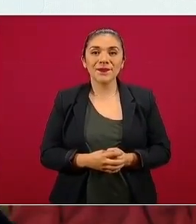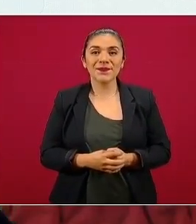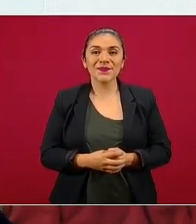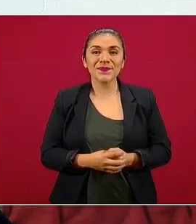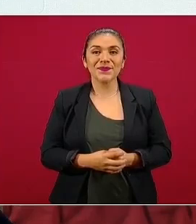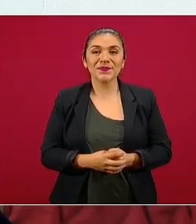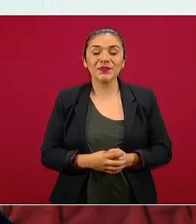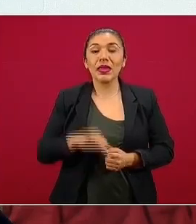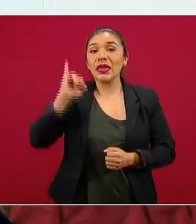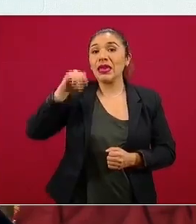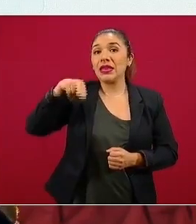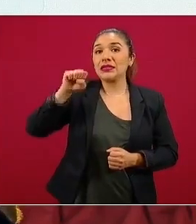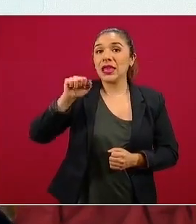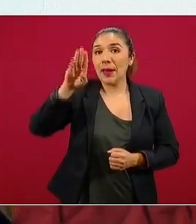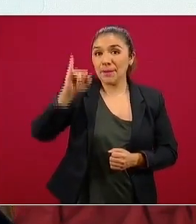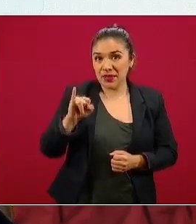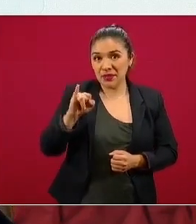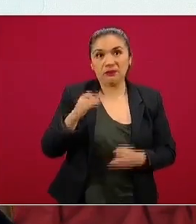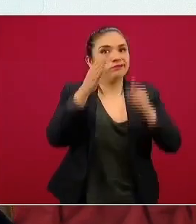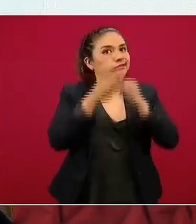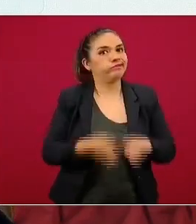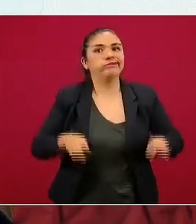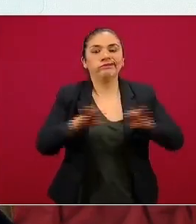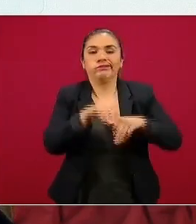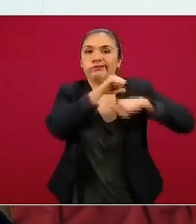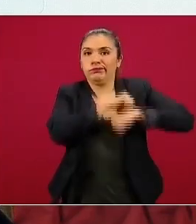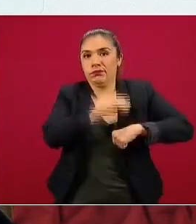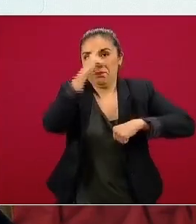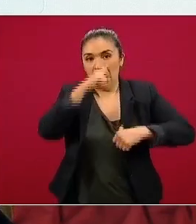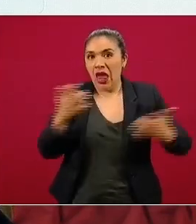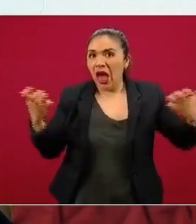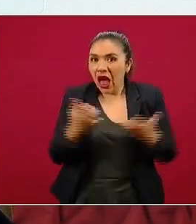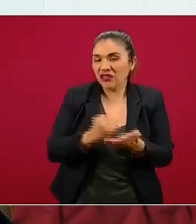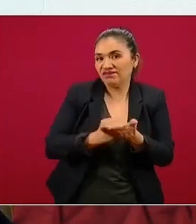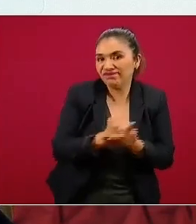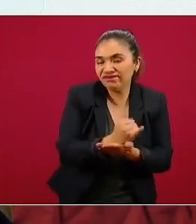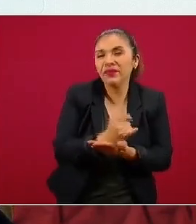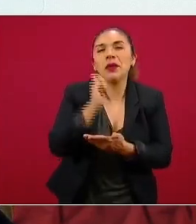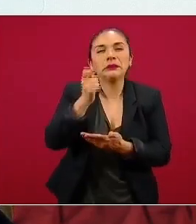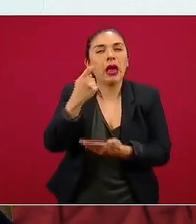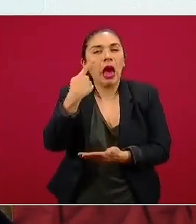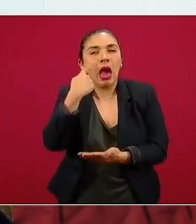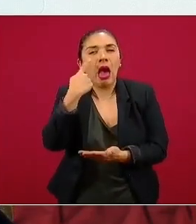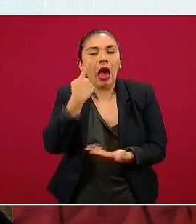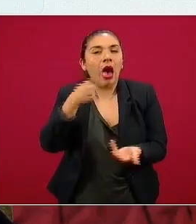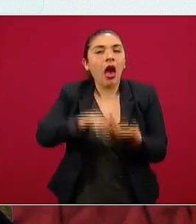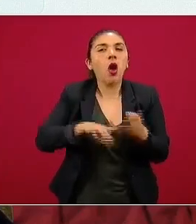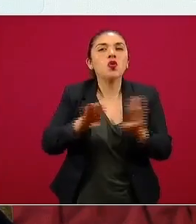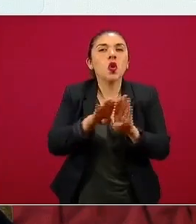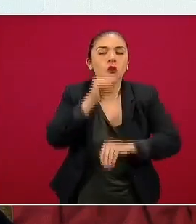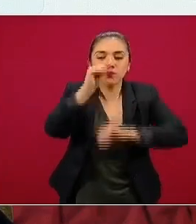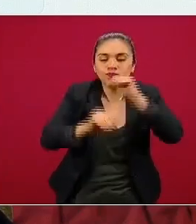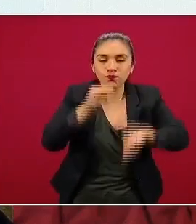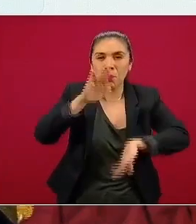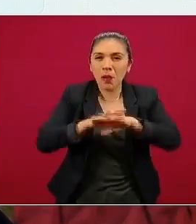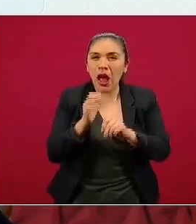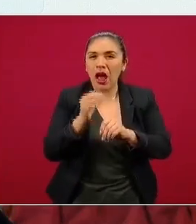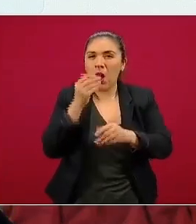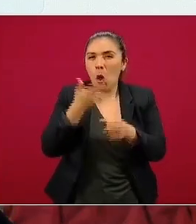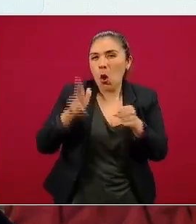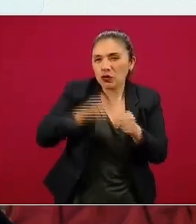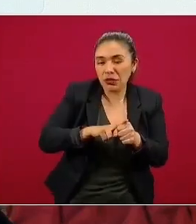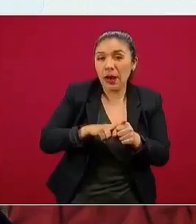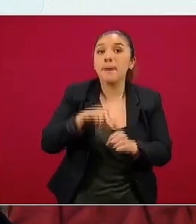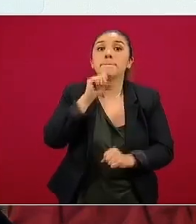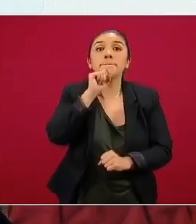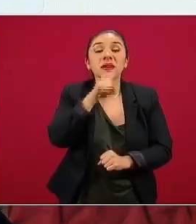Bien, el Insabi, como un componente importante dentro de la respuesta y sobre todo lo que tiene que ver con la reconversión hospitalaria, también